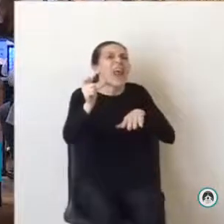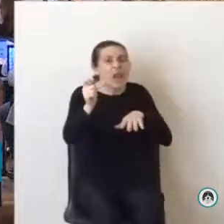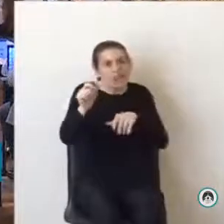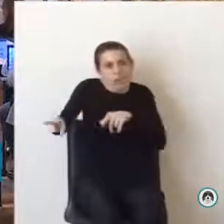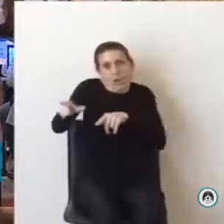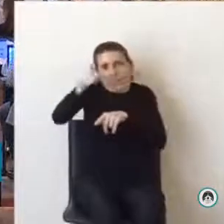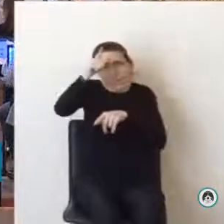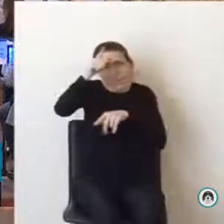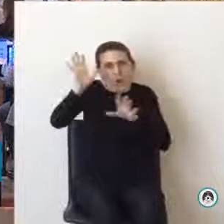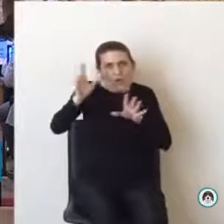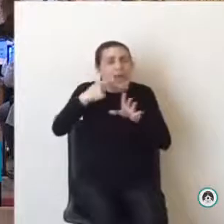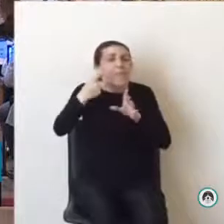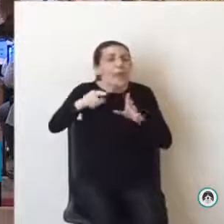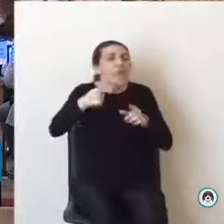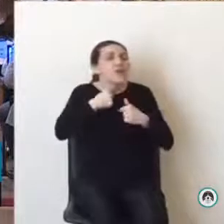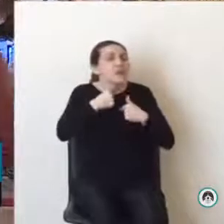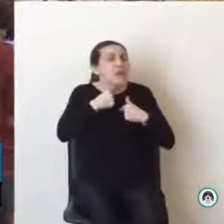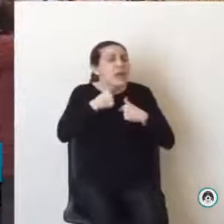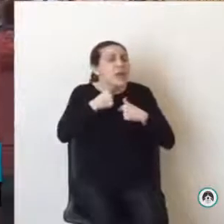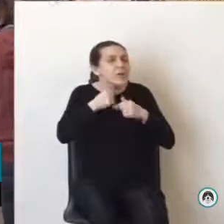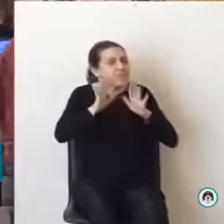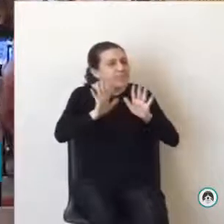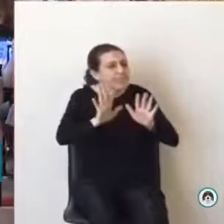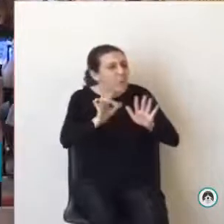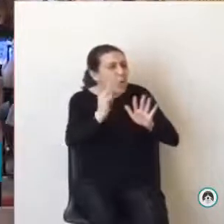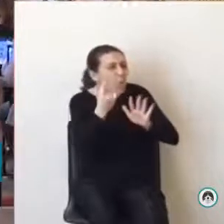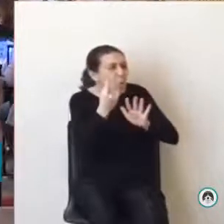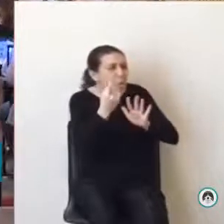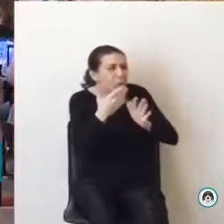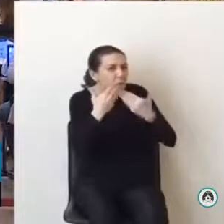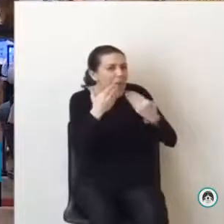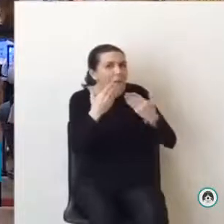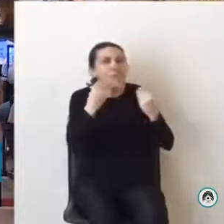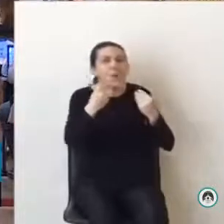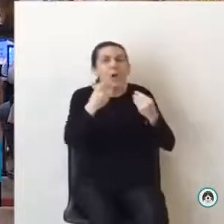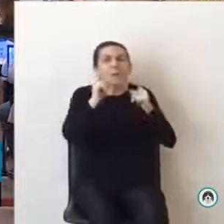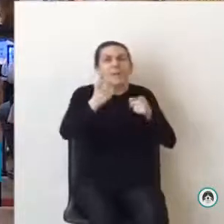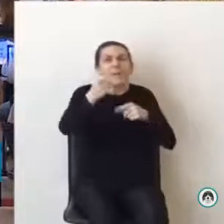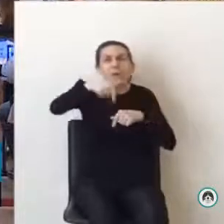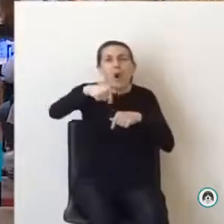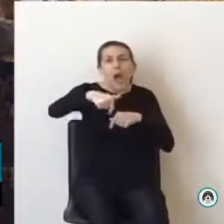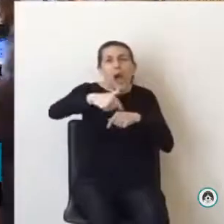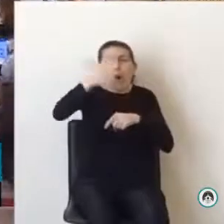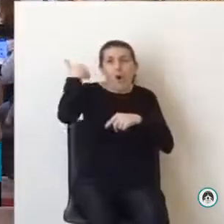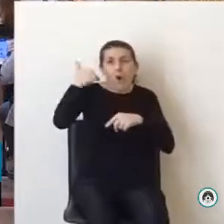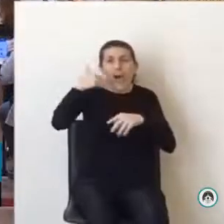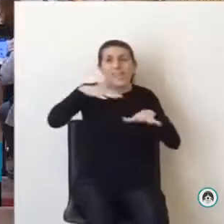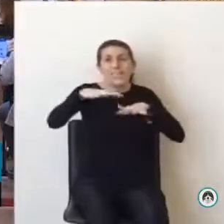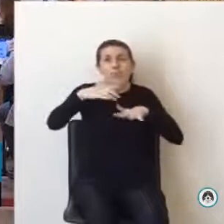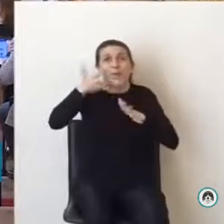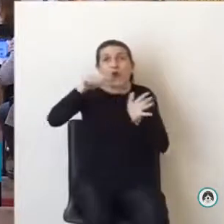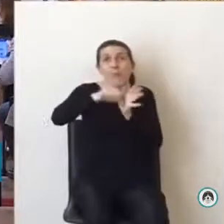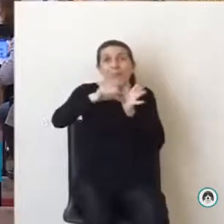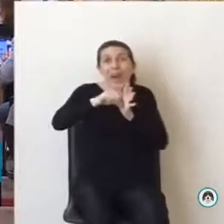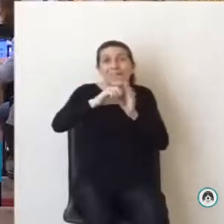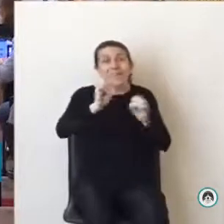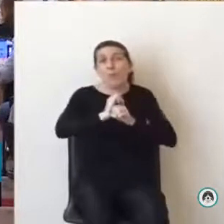Pero aquí quiero detenerme un minuto porque lo que estamos viendo en el país es muy grave.